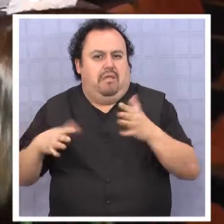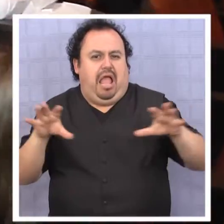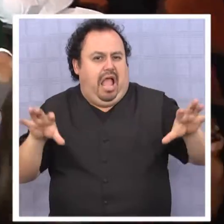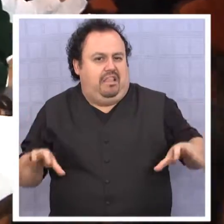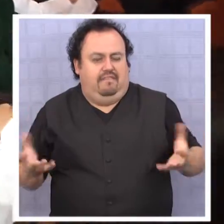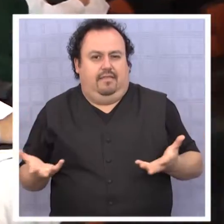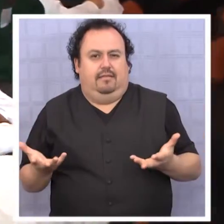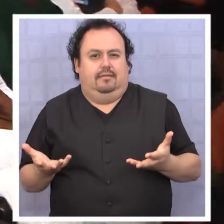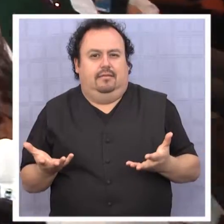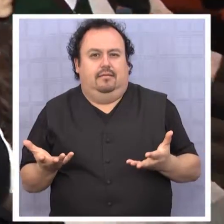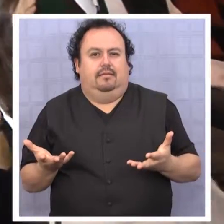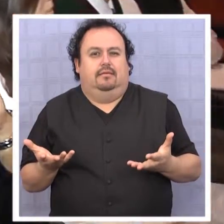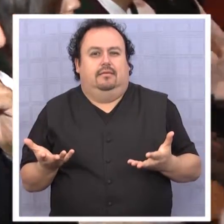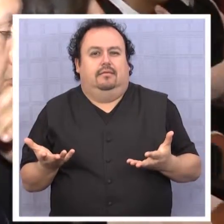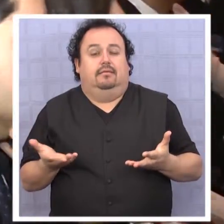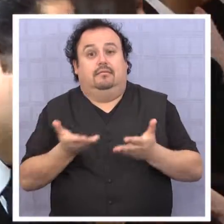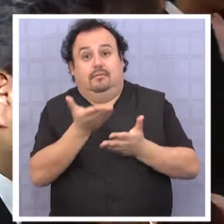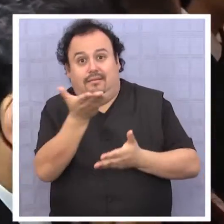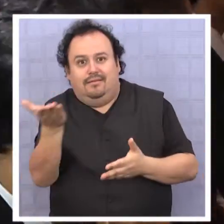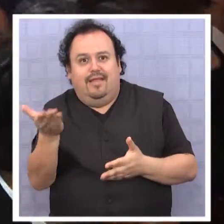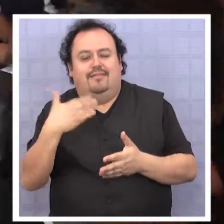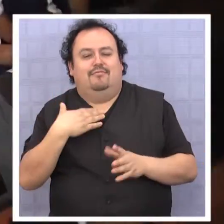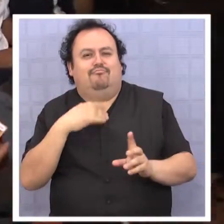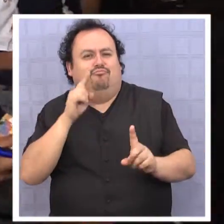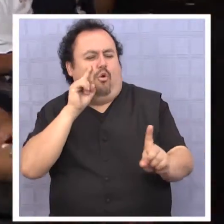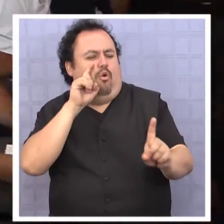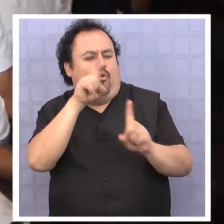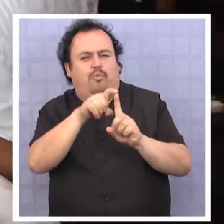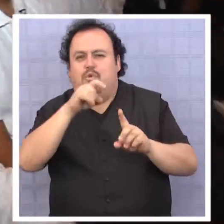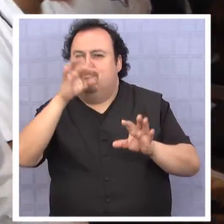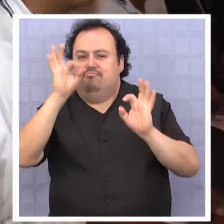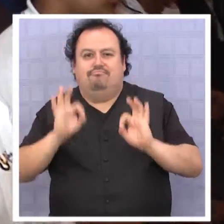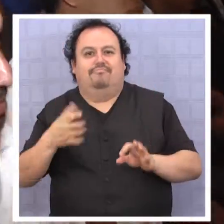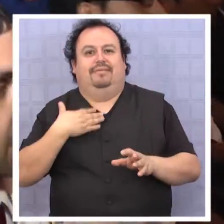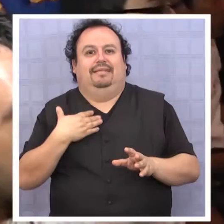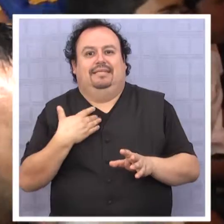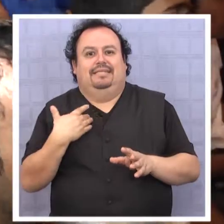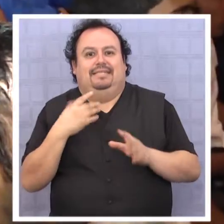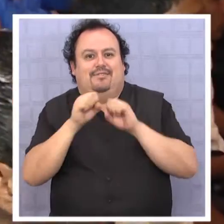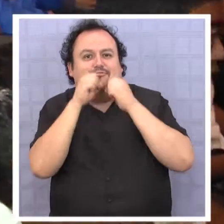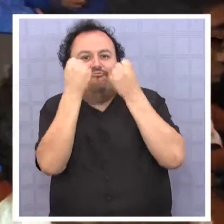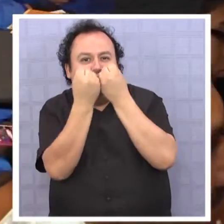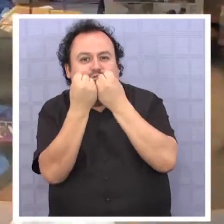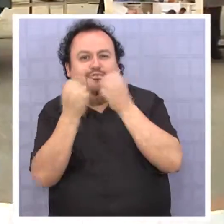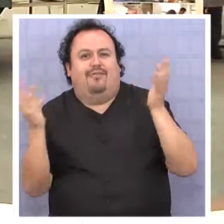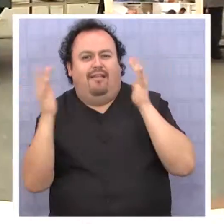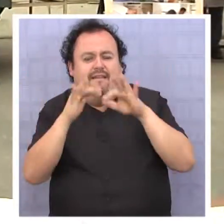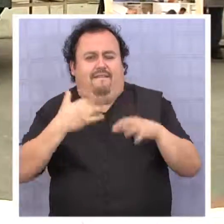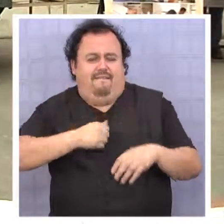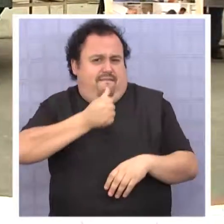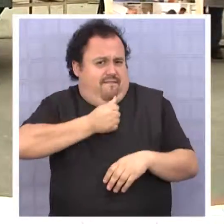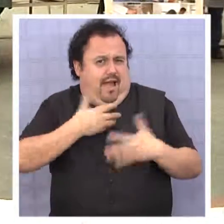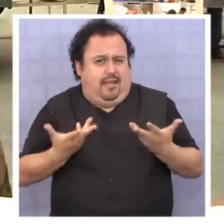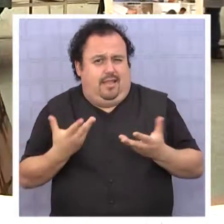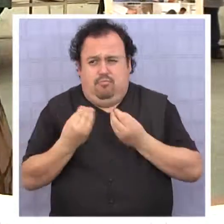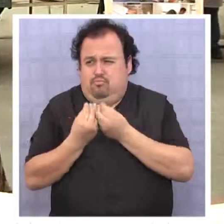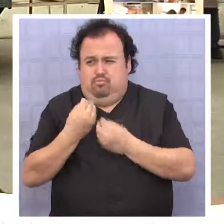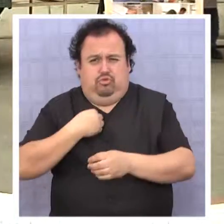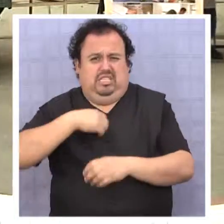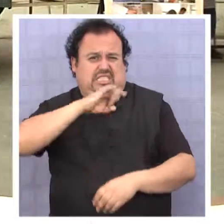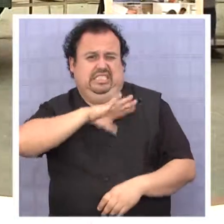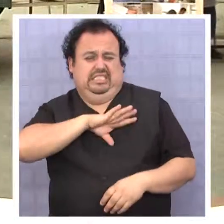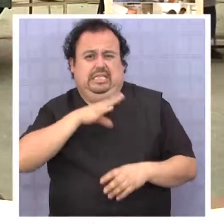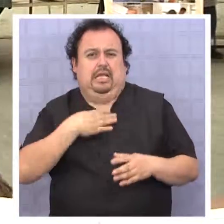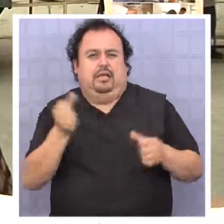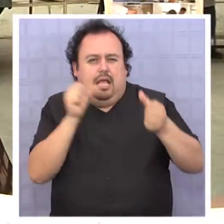actividades. Ese es el motivo último de esto, además que faltan científicos en Chile, entonces motivar a los chicos hacia